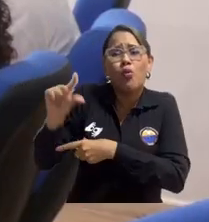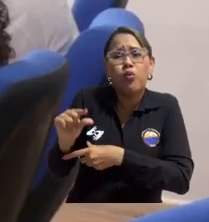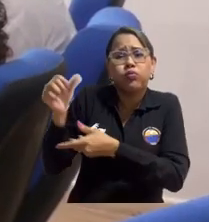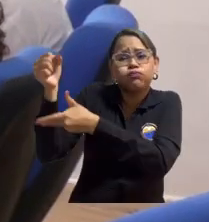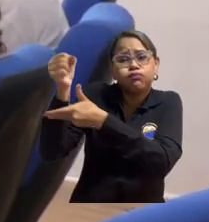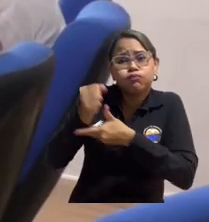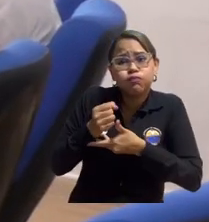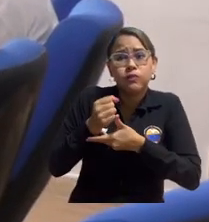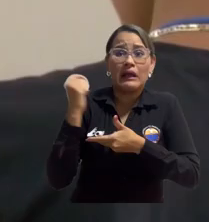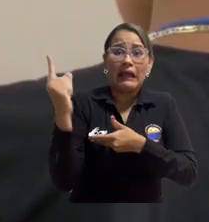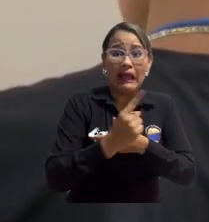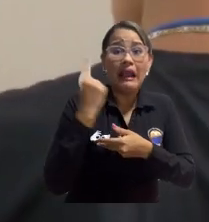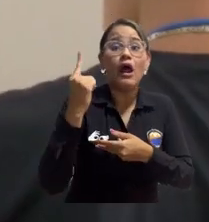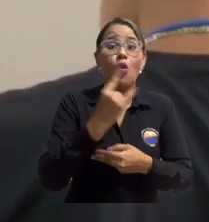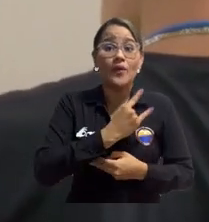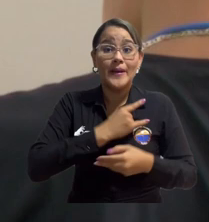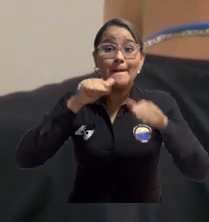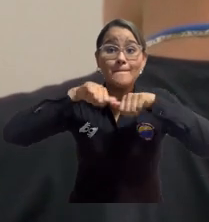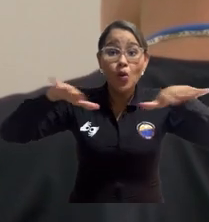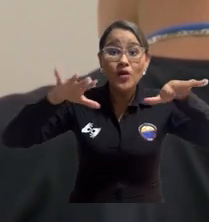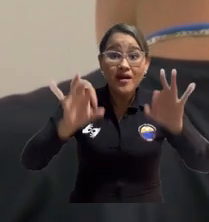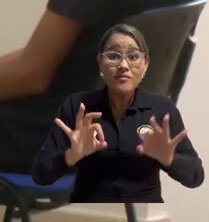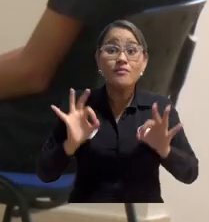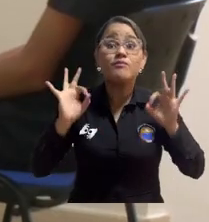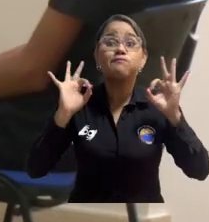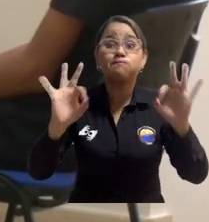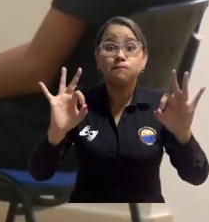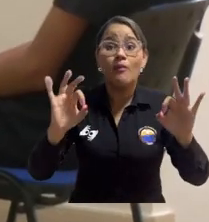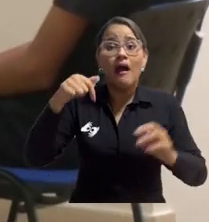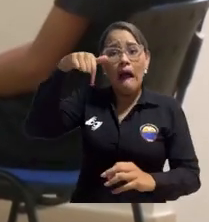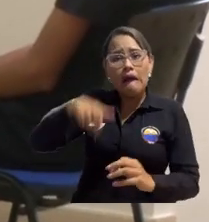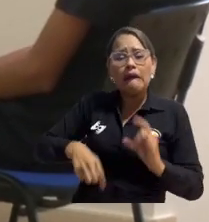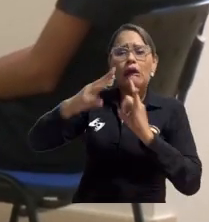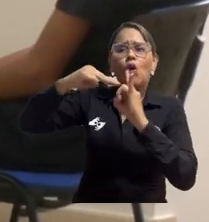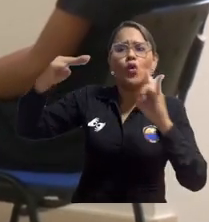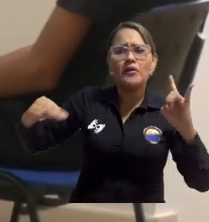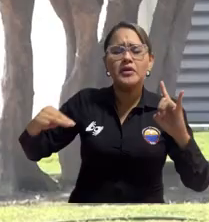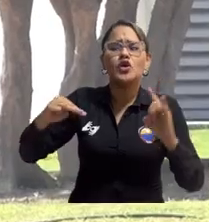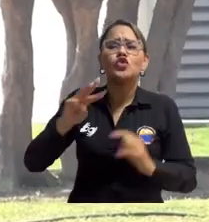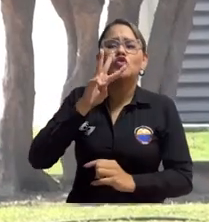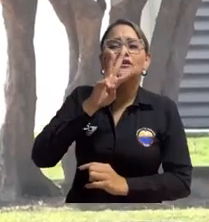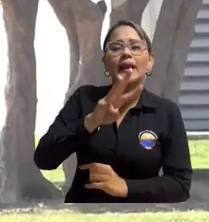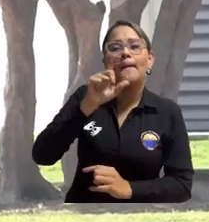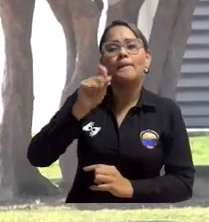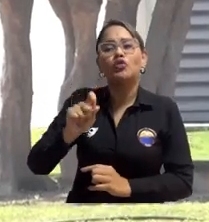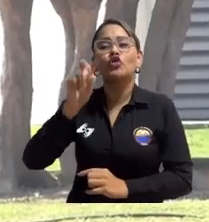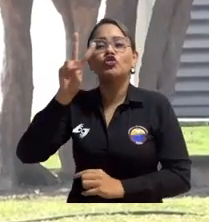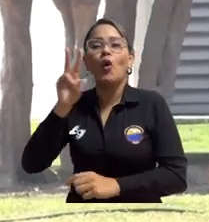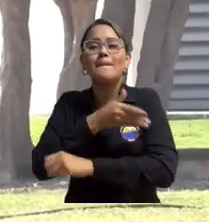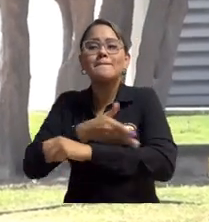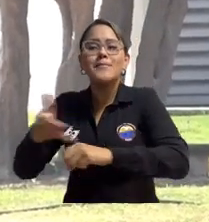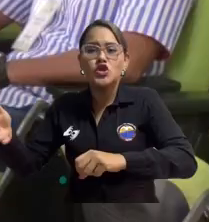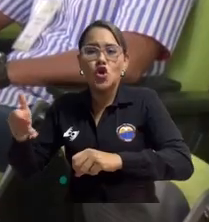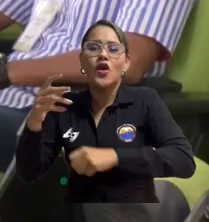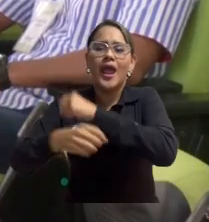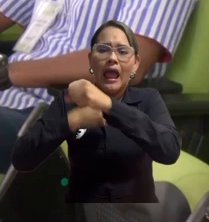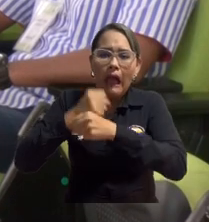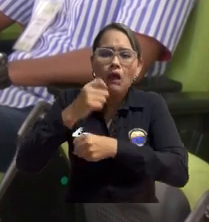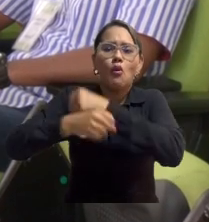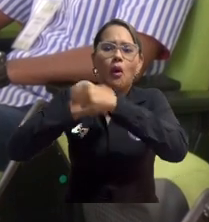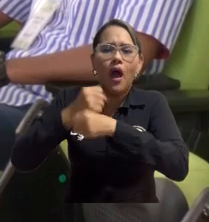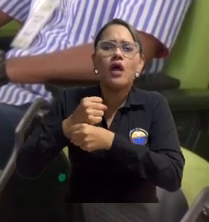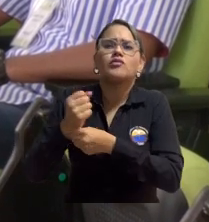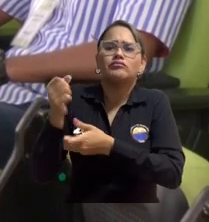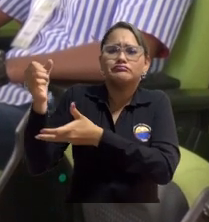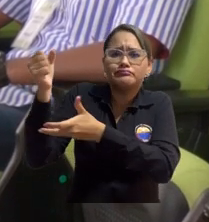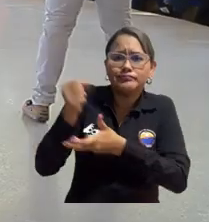cápita más baja entre las universidades públicas acreditadas en Colombia, con 3.2 millones de pesos anuales, menos de